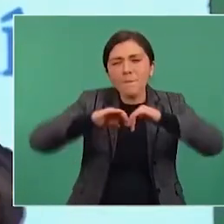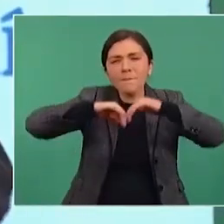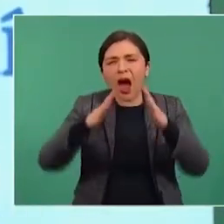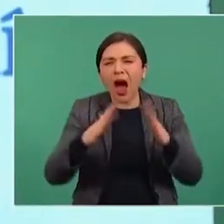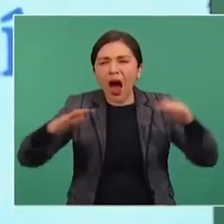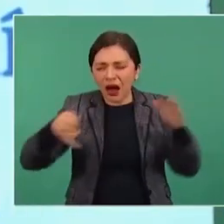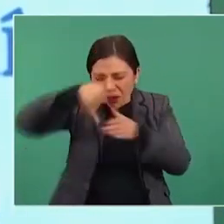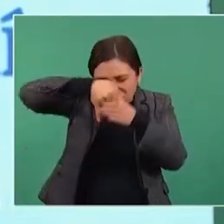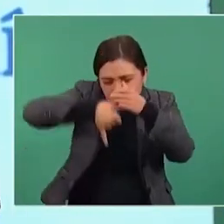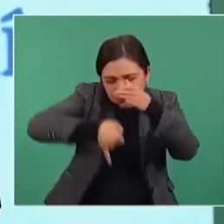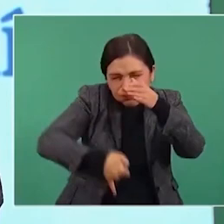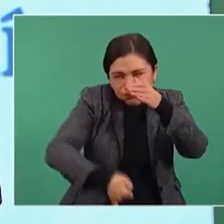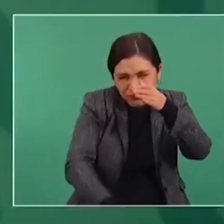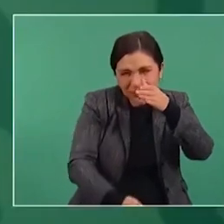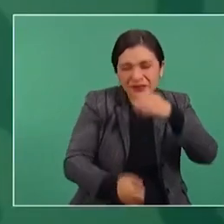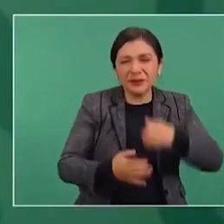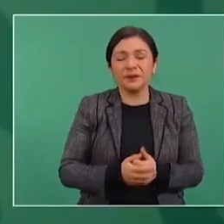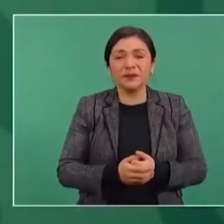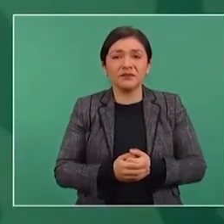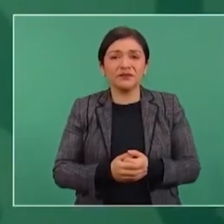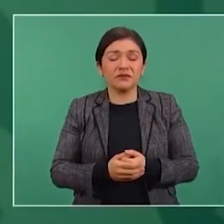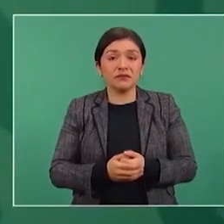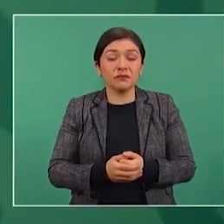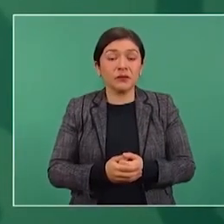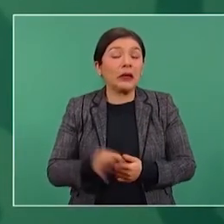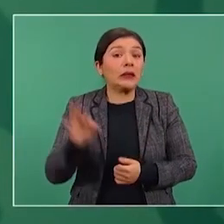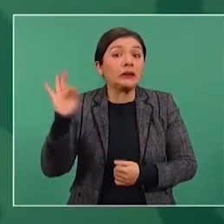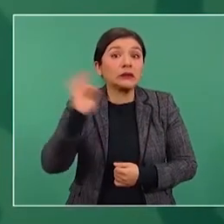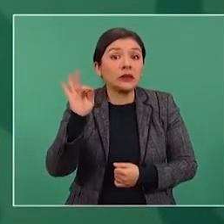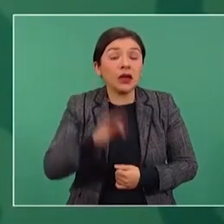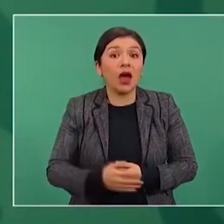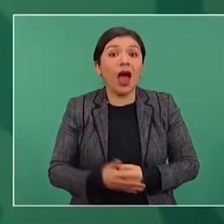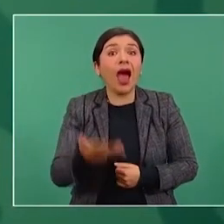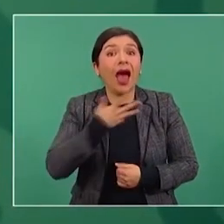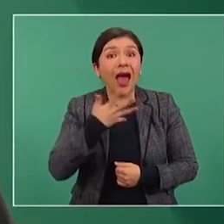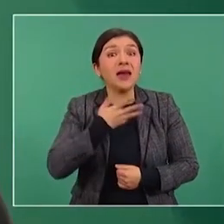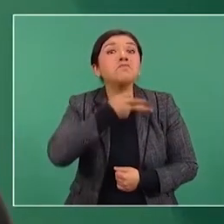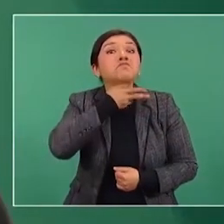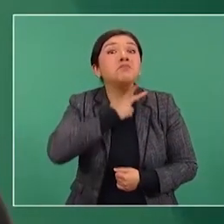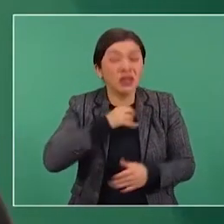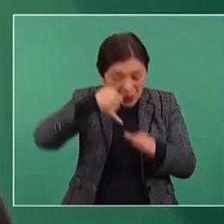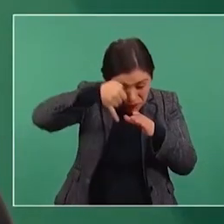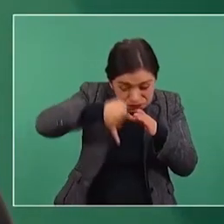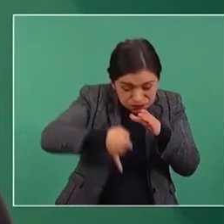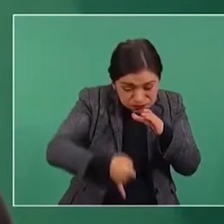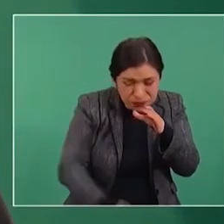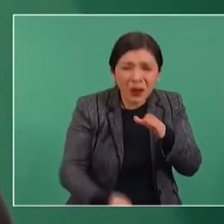donde o no hay petróleo o o cuesta mucho extraerlo.